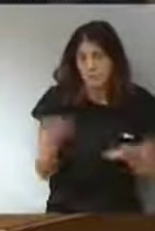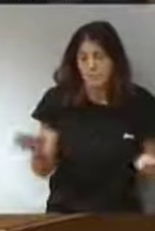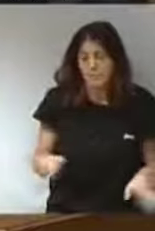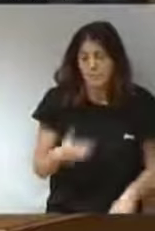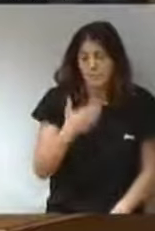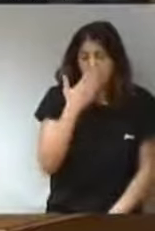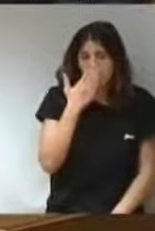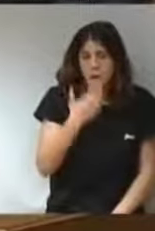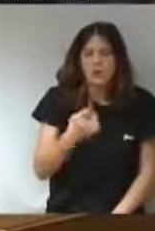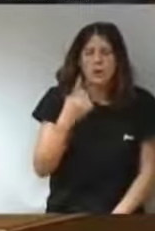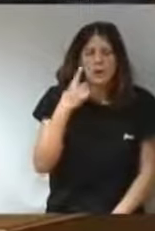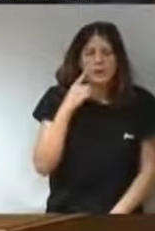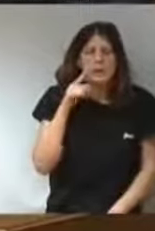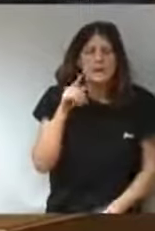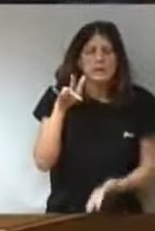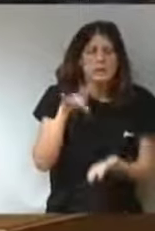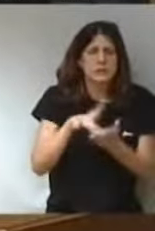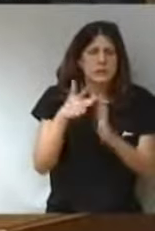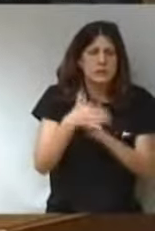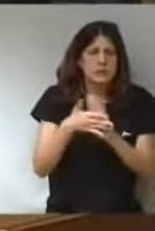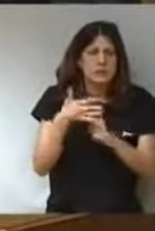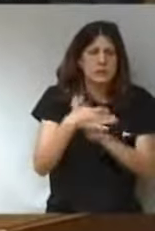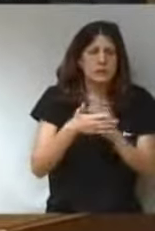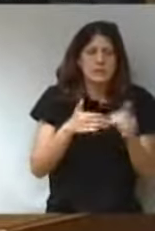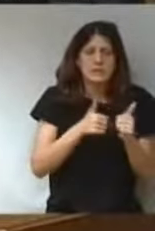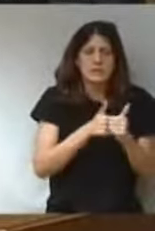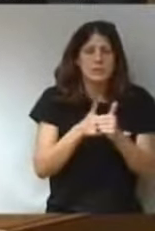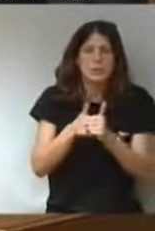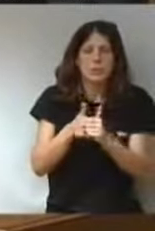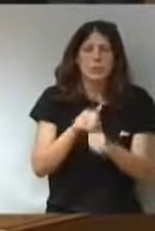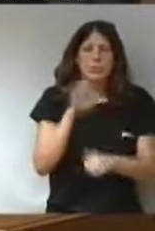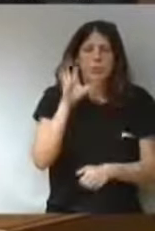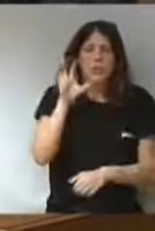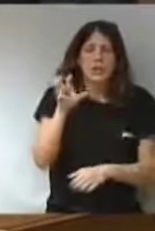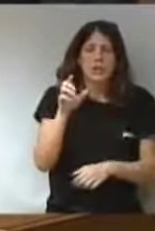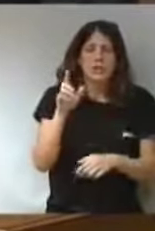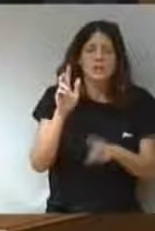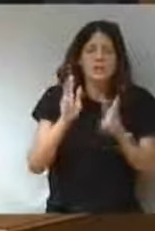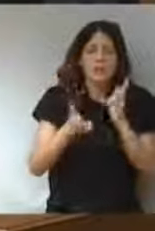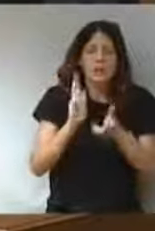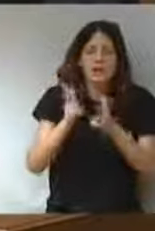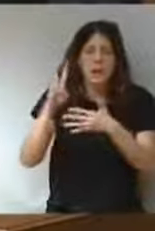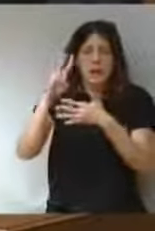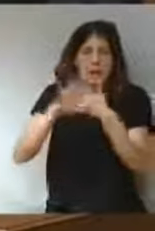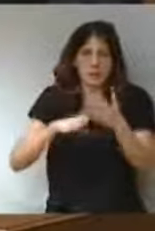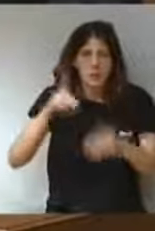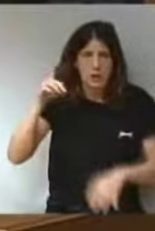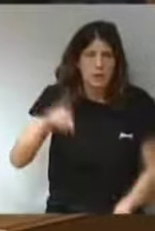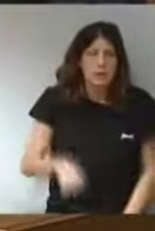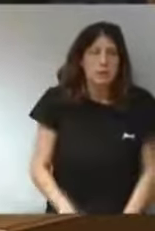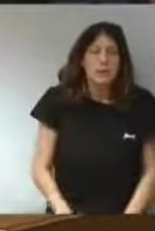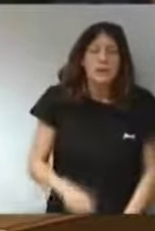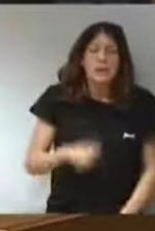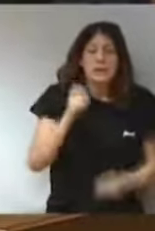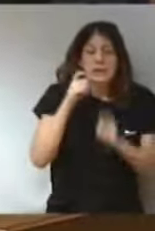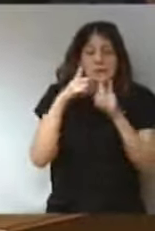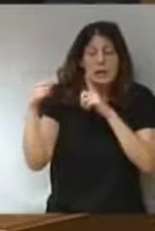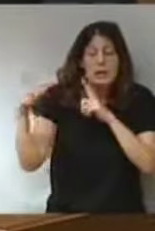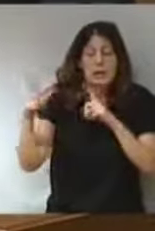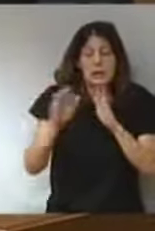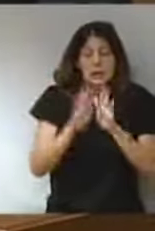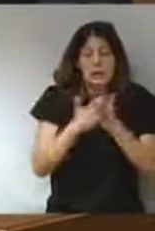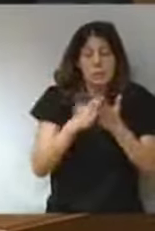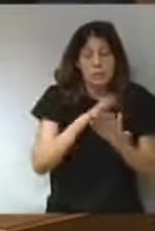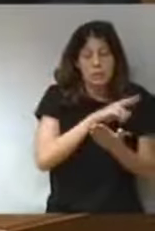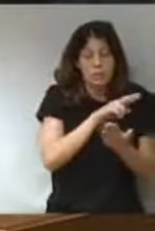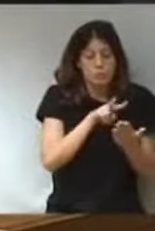Pero vamos, vamos a ir al punto que usted también habla de las persecuciones de las comunidades vasca y catalana. Me imagino que usted leerá los libros